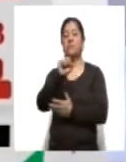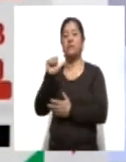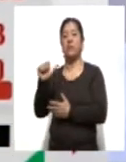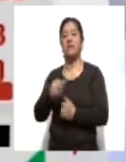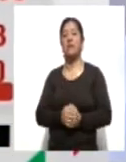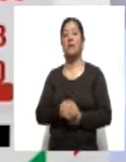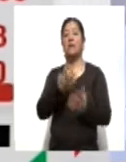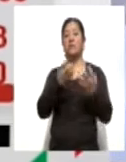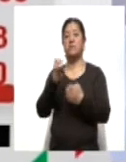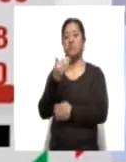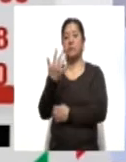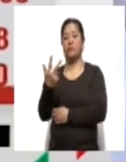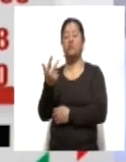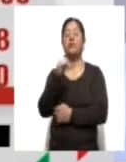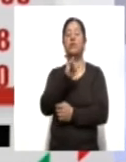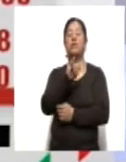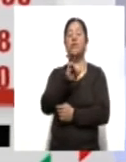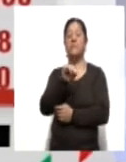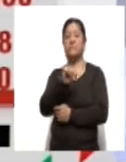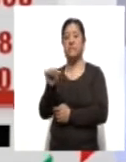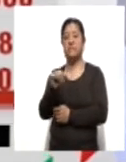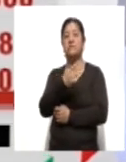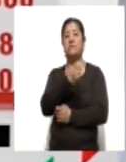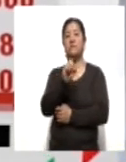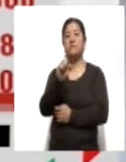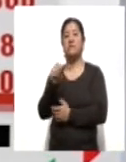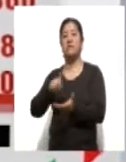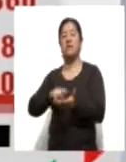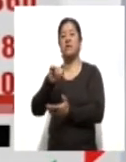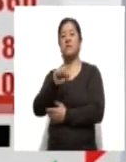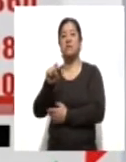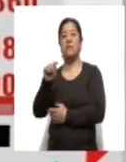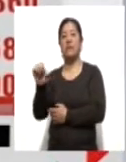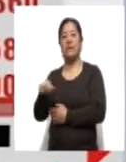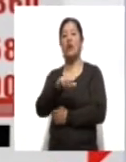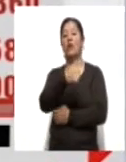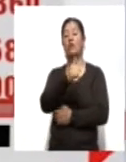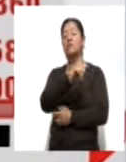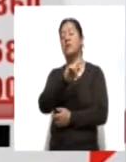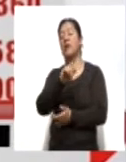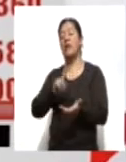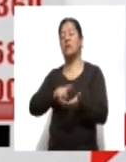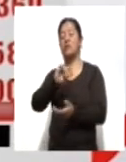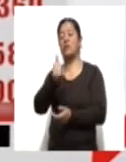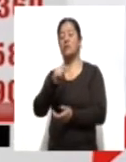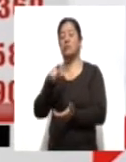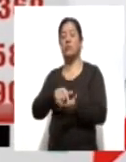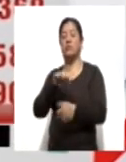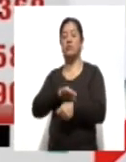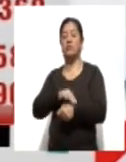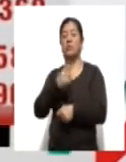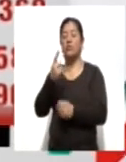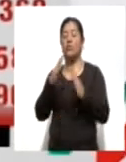CESA, 958 en el IMSS, 360 en el Issste, 11 en otras instituciones, 1 en domicilio particular